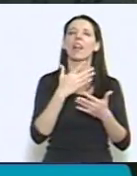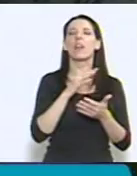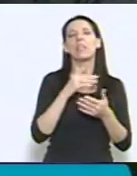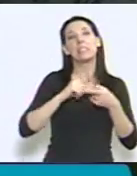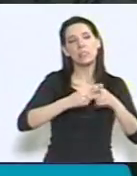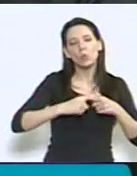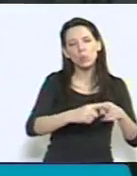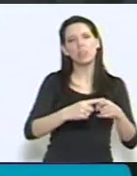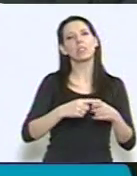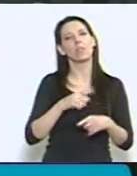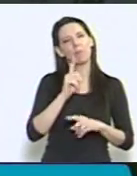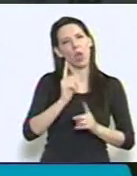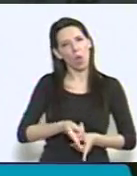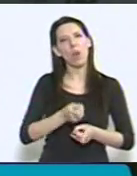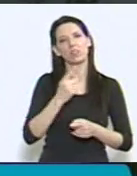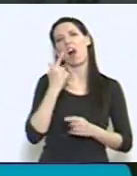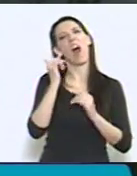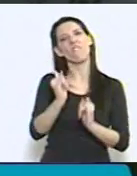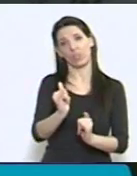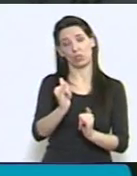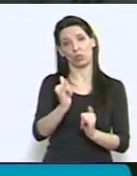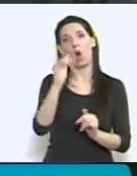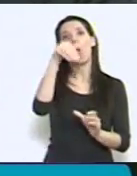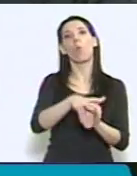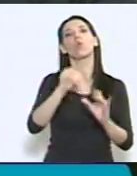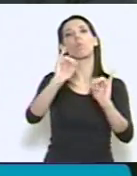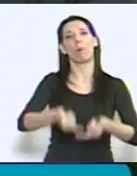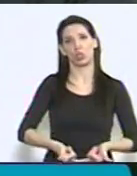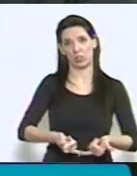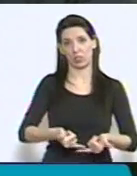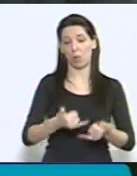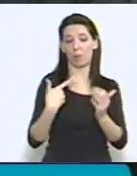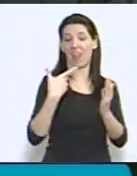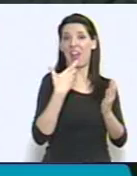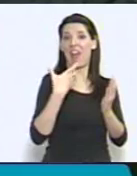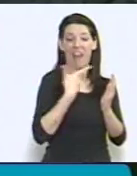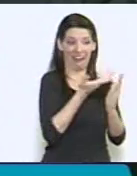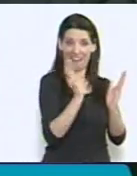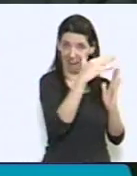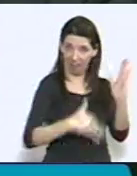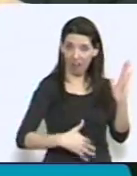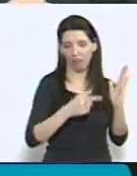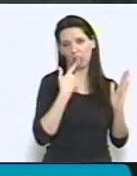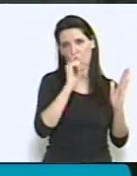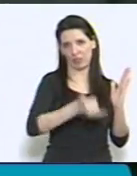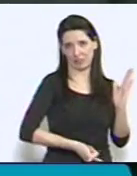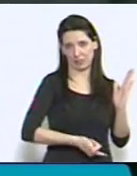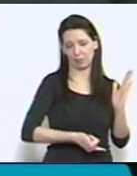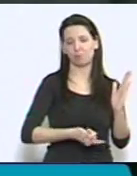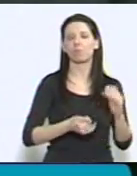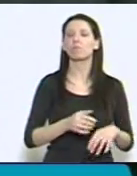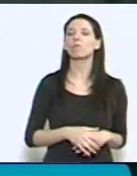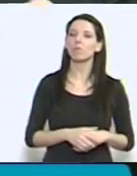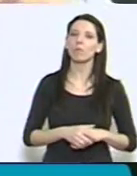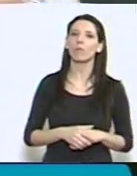la iniciativa y adelantamos nuestro voto positivo en general. Pero si bien esto es así,